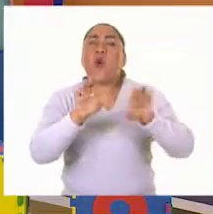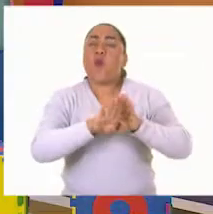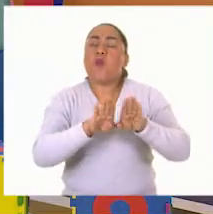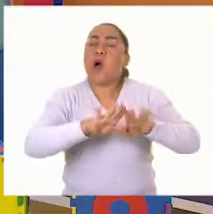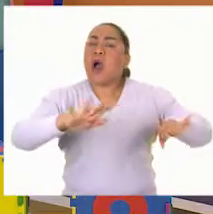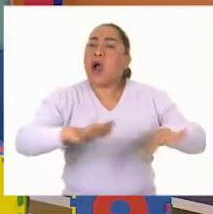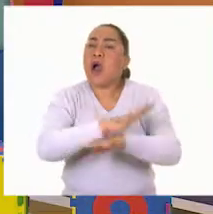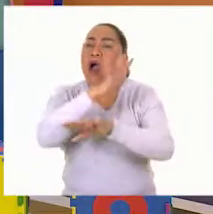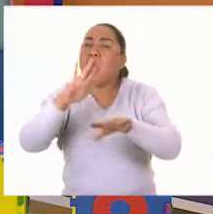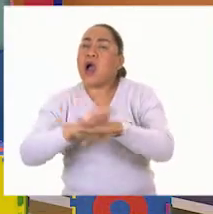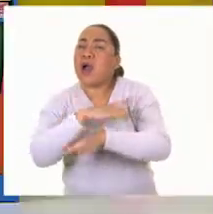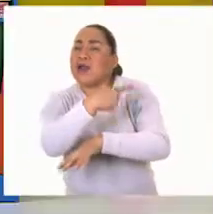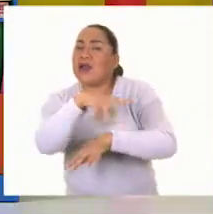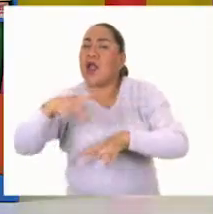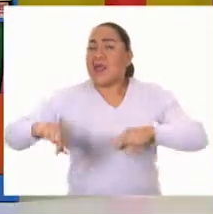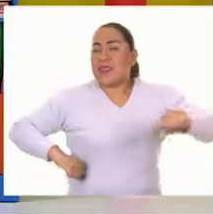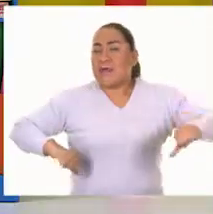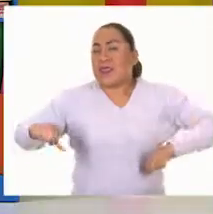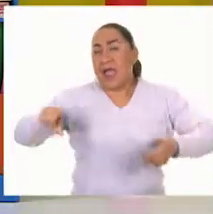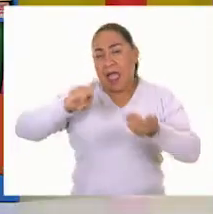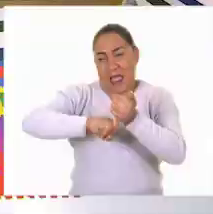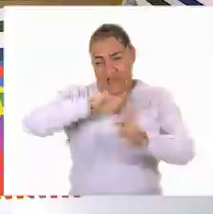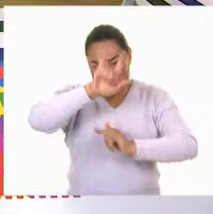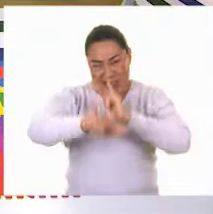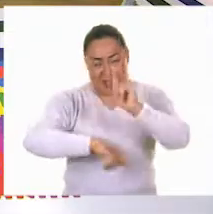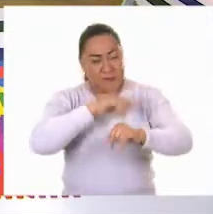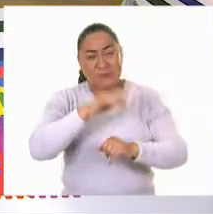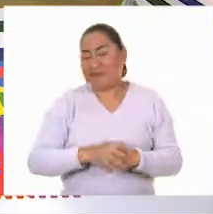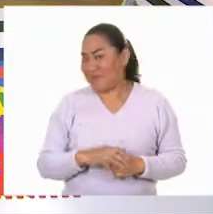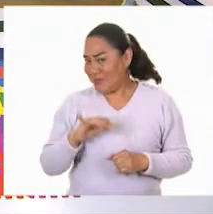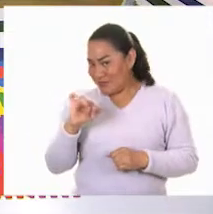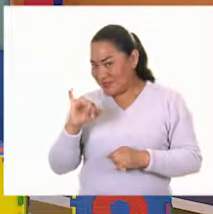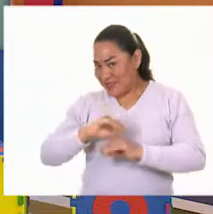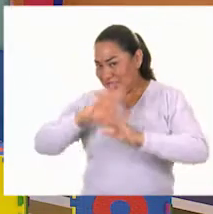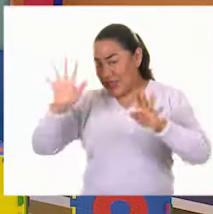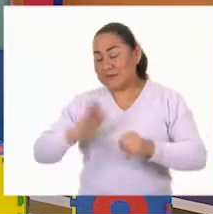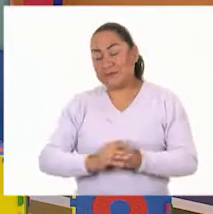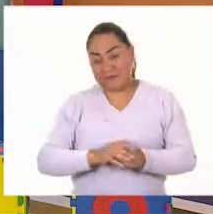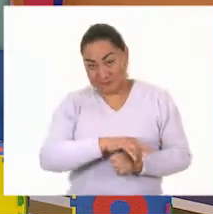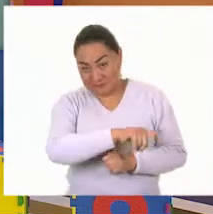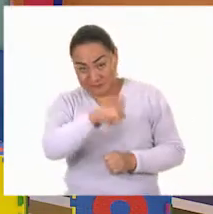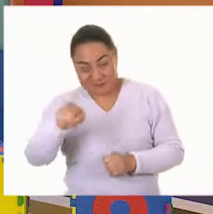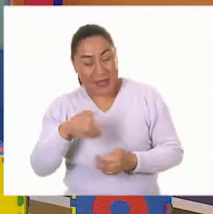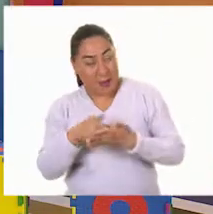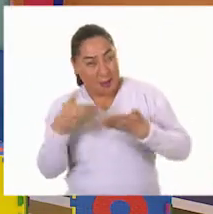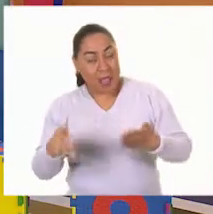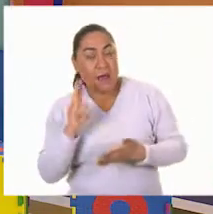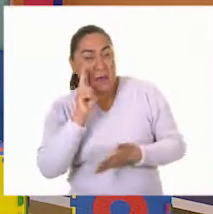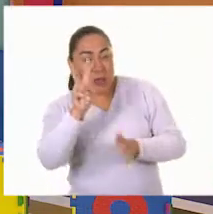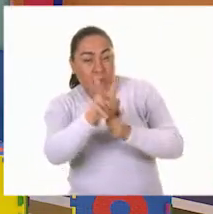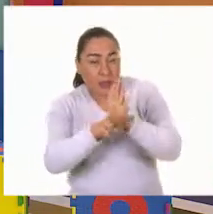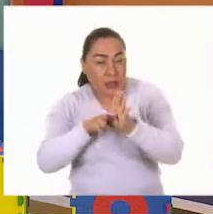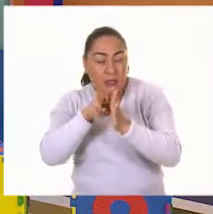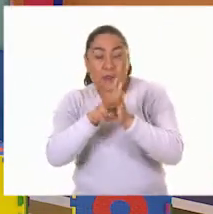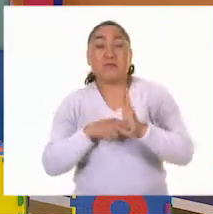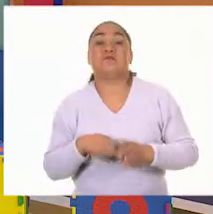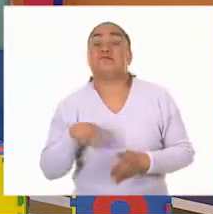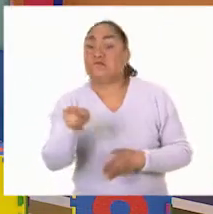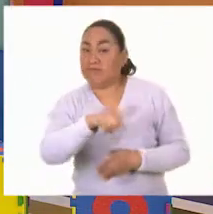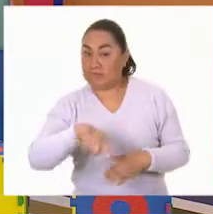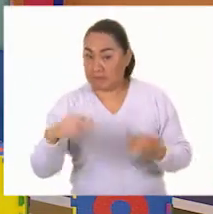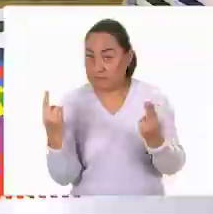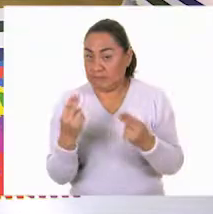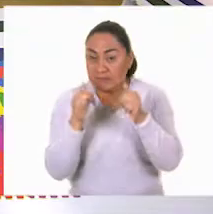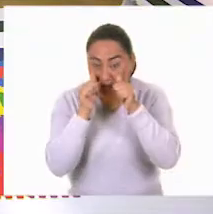realizamos en las ferias? Pero, por supuesto, profe Dani. A todos ustedes los invito a ver el siguiente video. Necesito que pongan mucha atención.